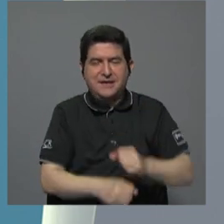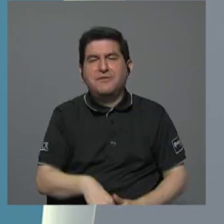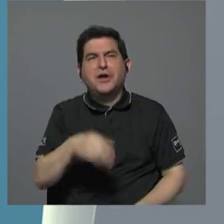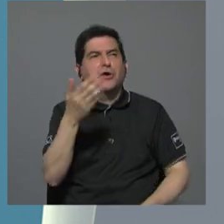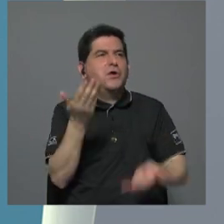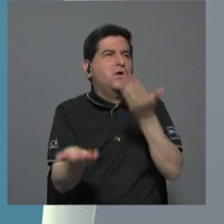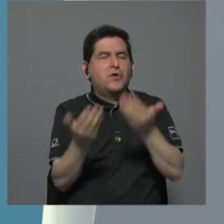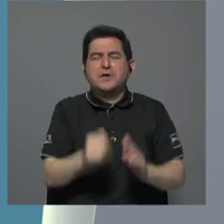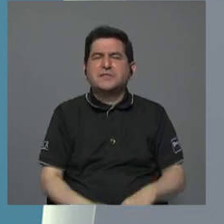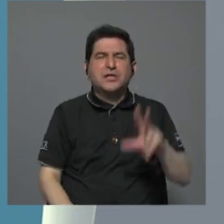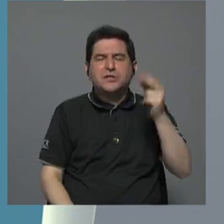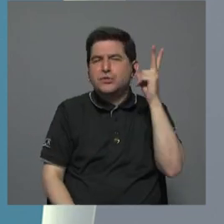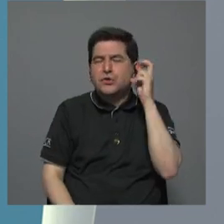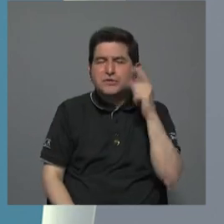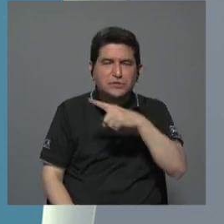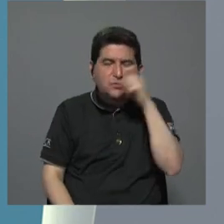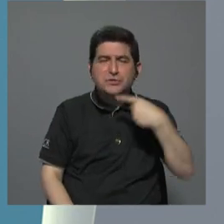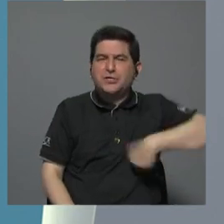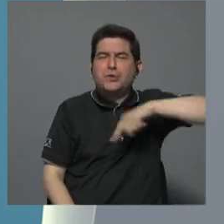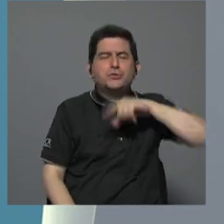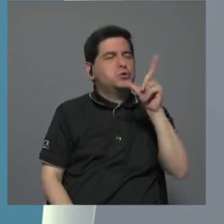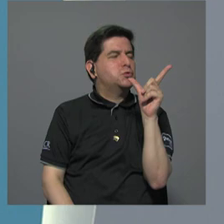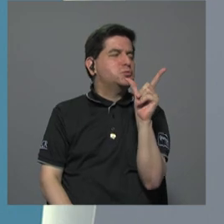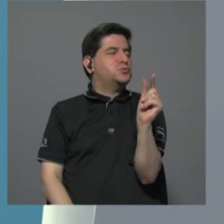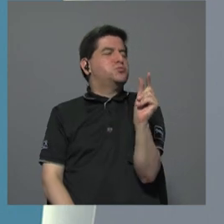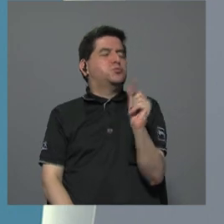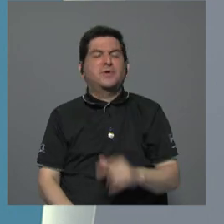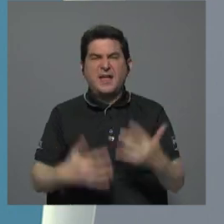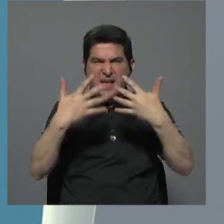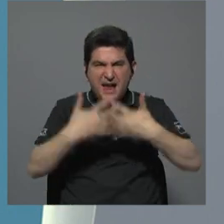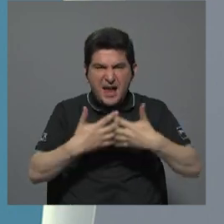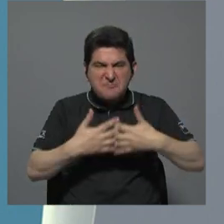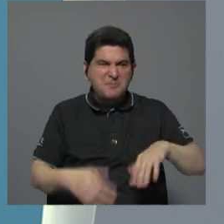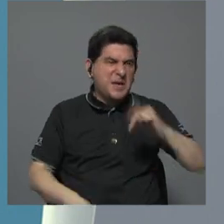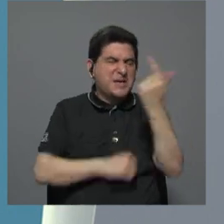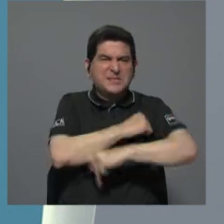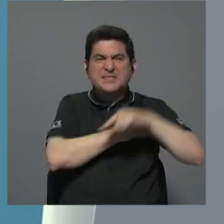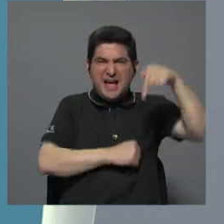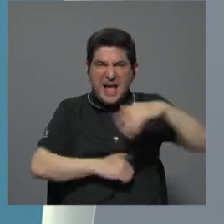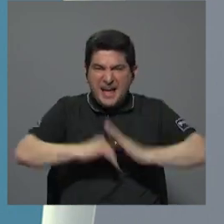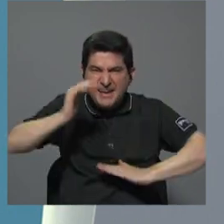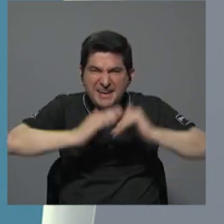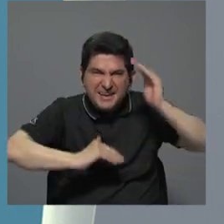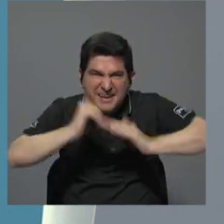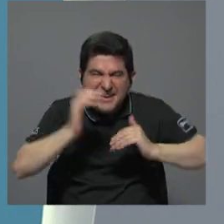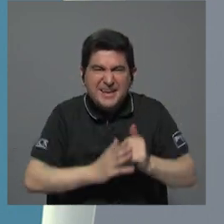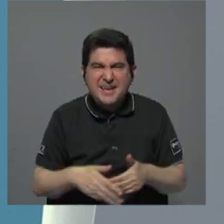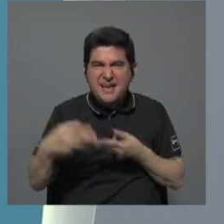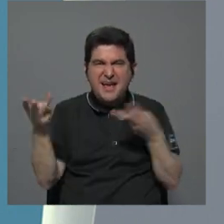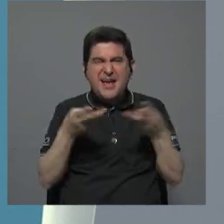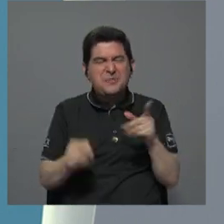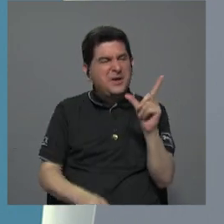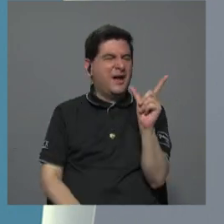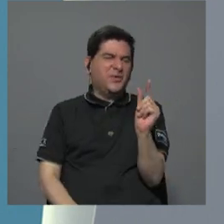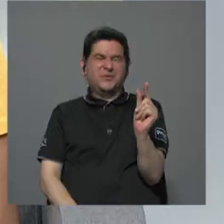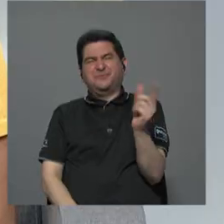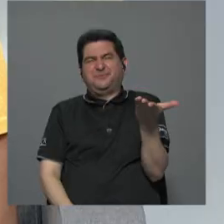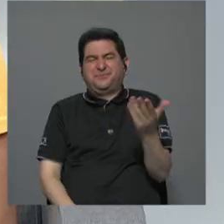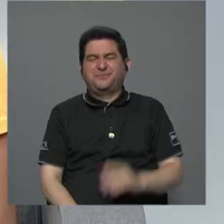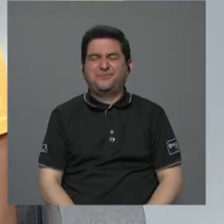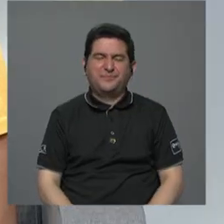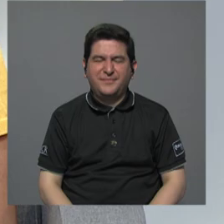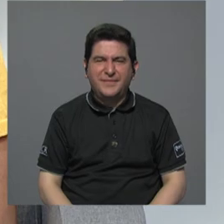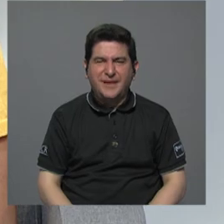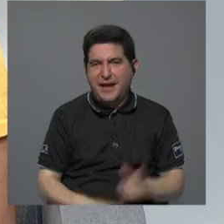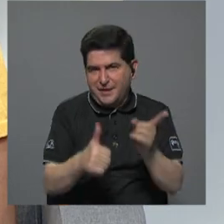vez que no nos suene feo, pero somos muy chiquitillos. Es decir, para una empresa que venga de afuera a construir aquí, nuestro mercado es chiquitito. Por eso, es oligopolico.